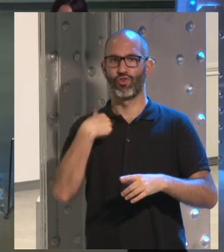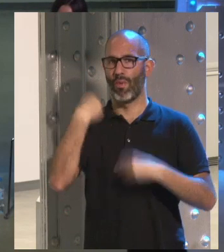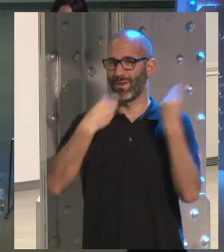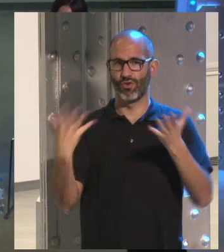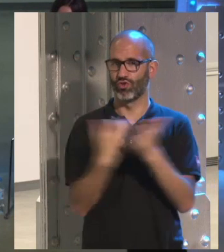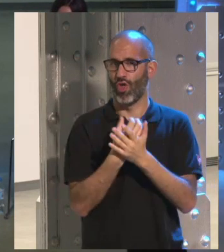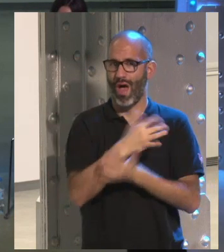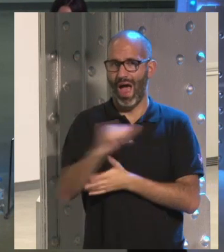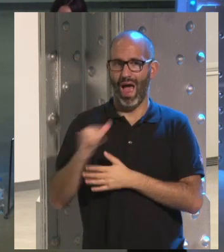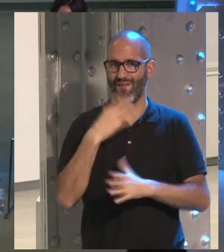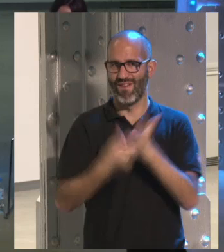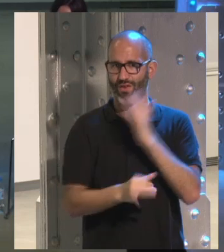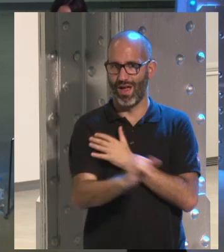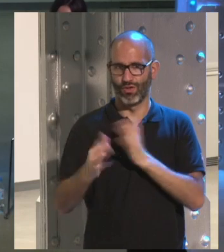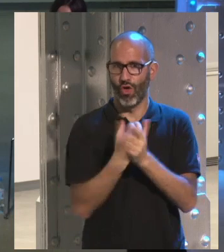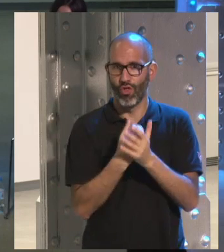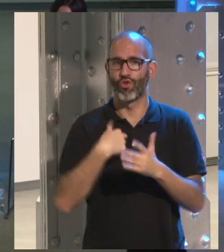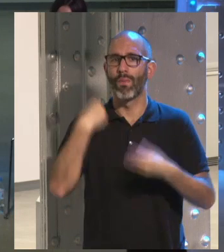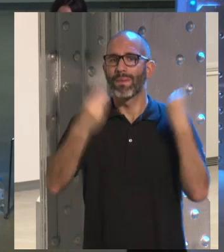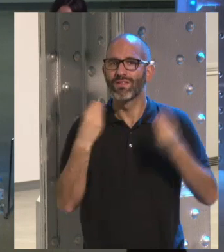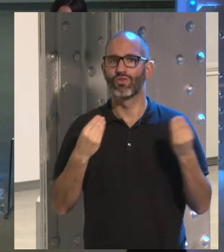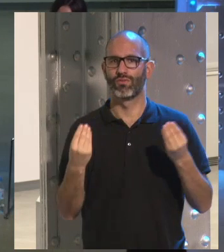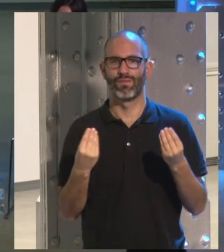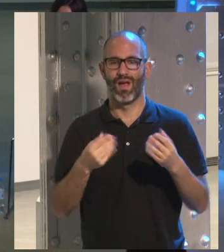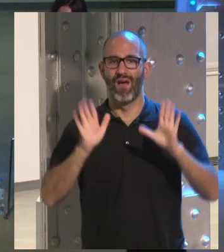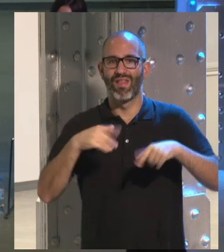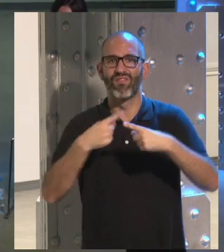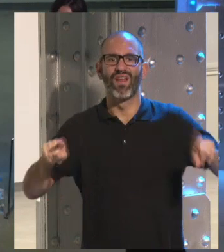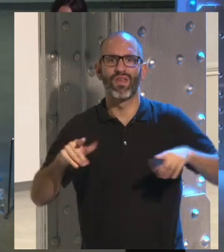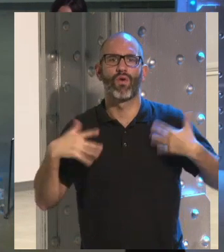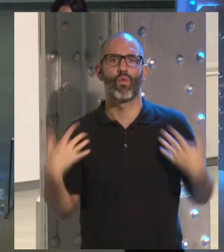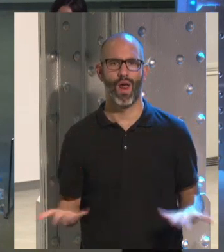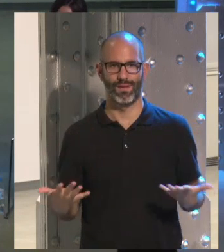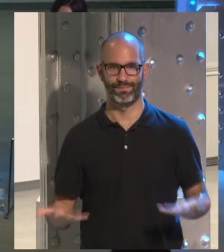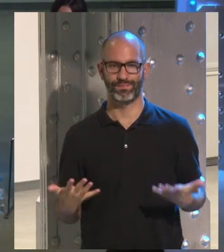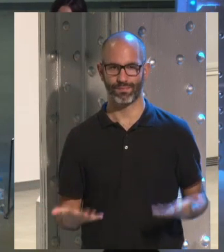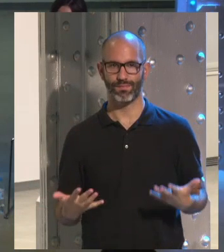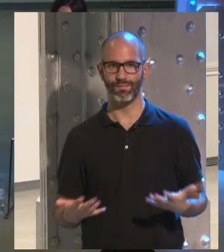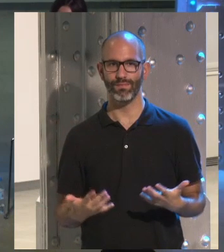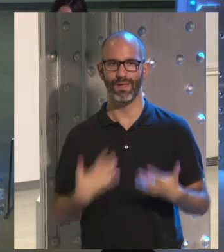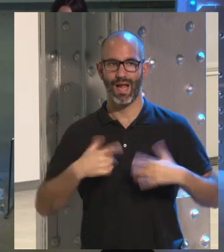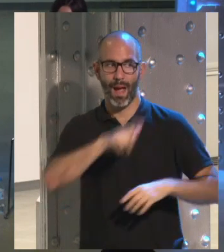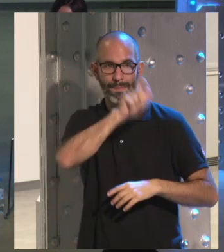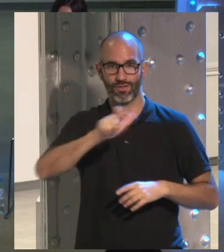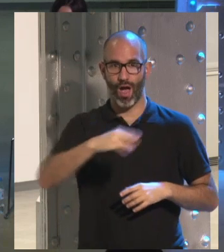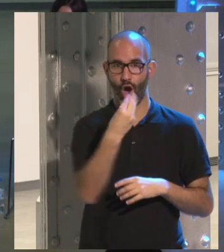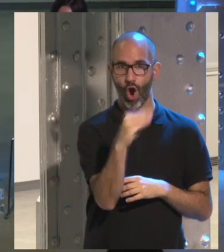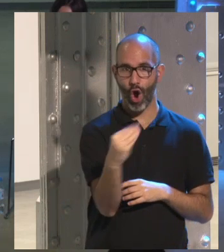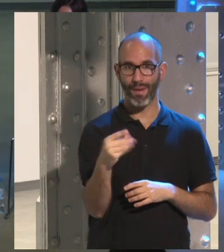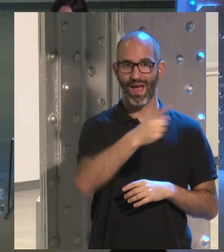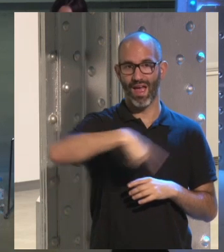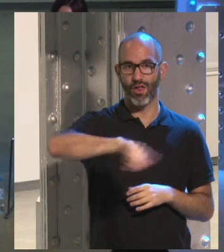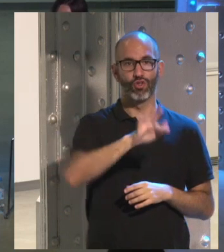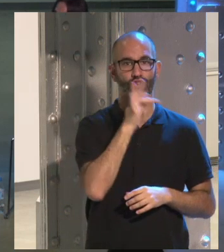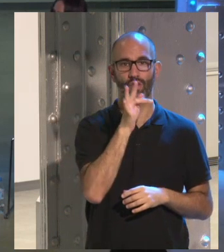el mundo comete esos errores y yo creo que la gran diferencia que hay es que la gente joven tiene todavía mucho